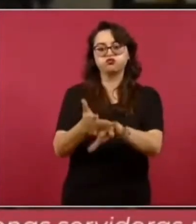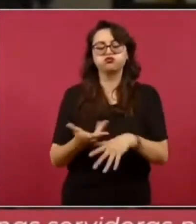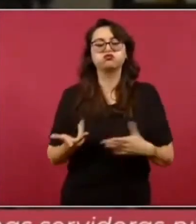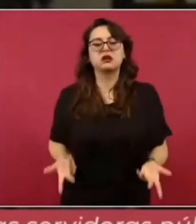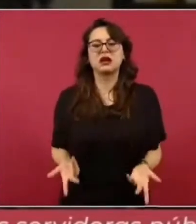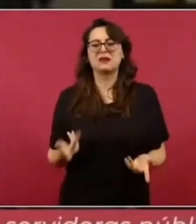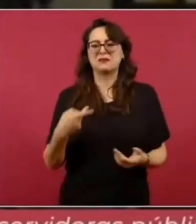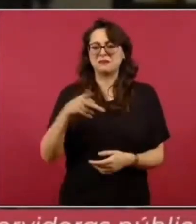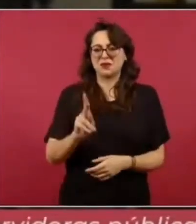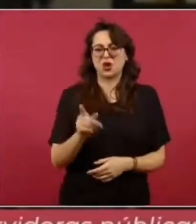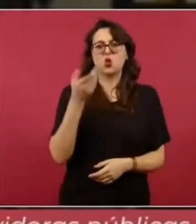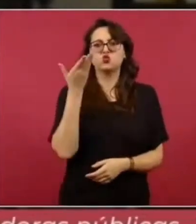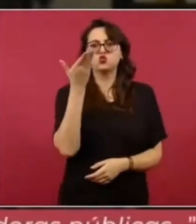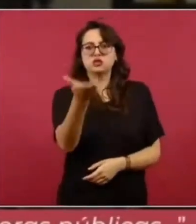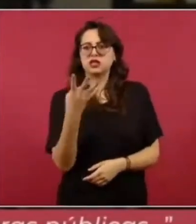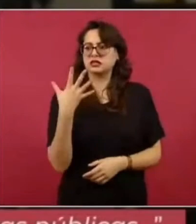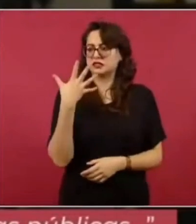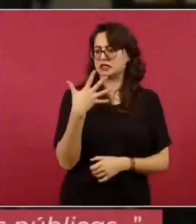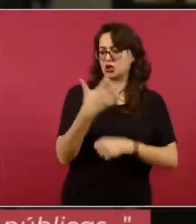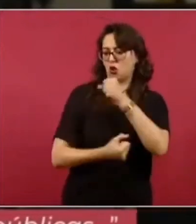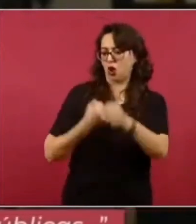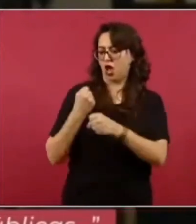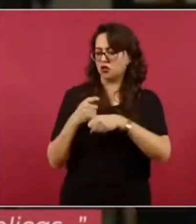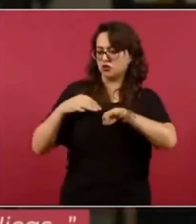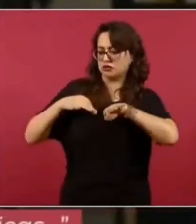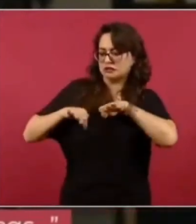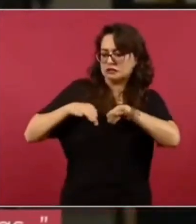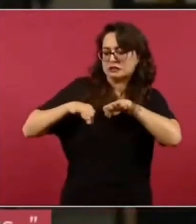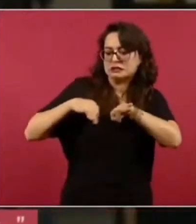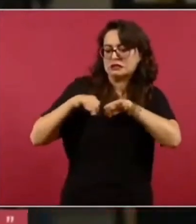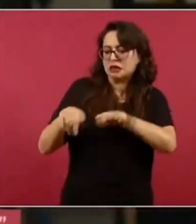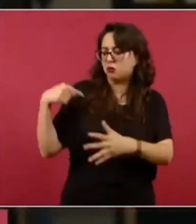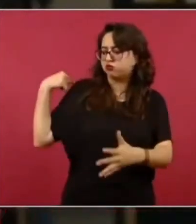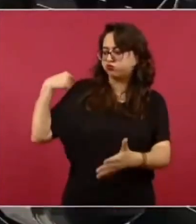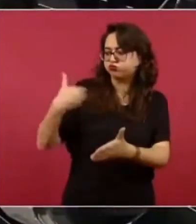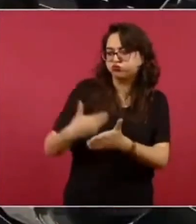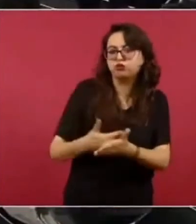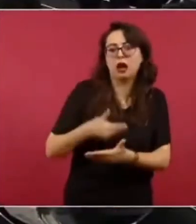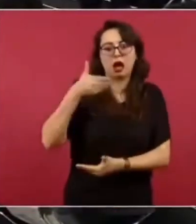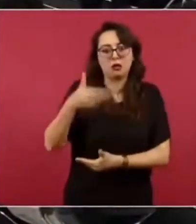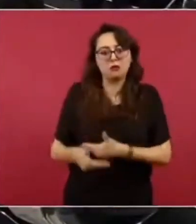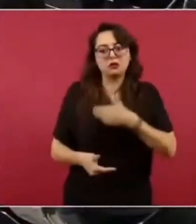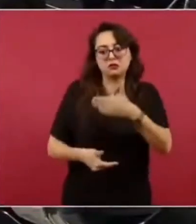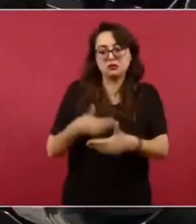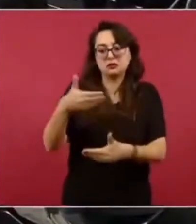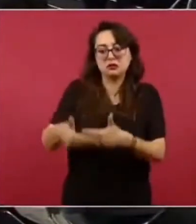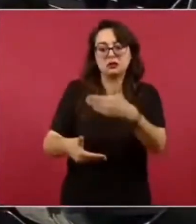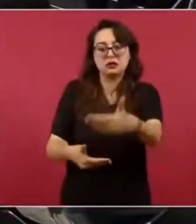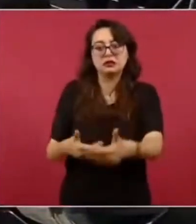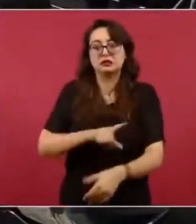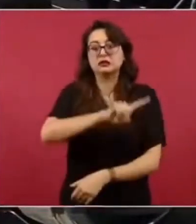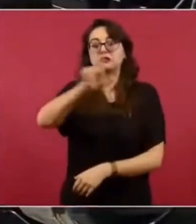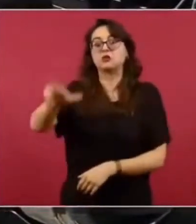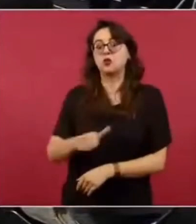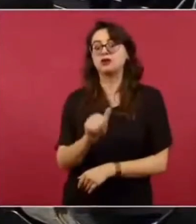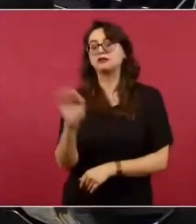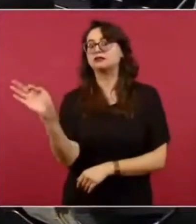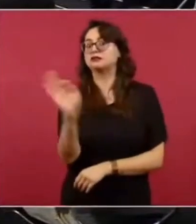sociales, pero es preocupante ver que haya